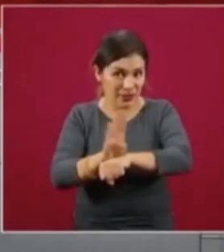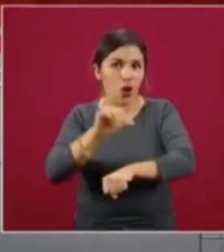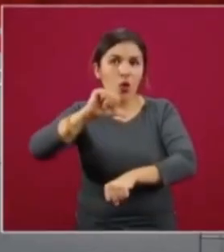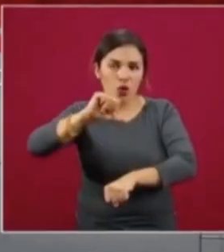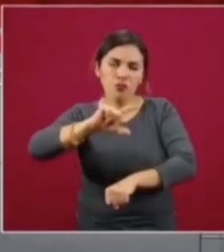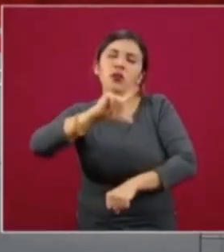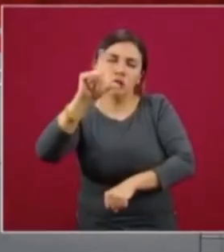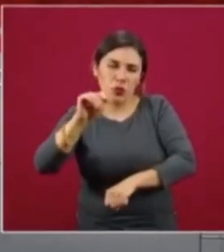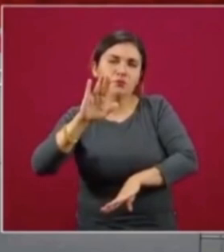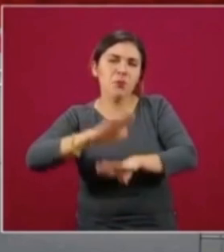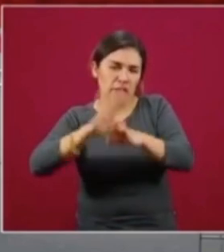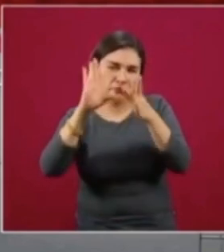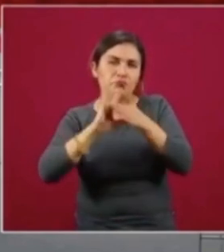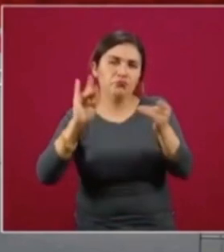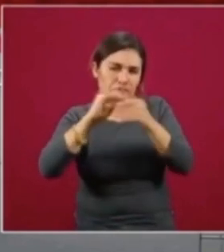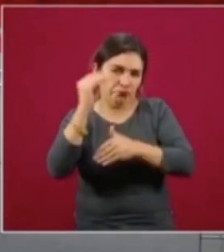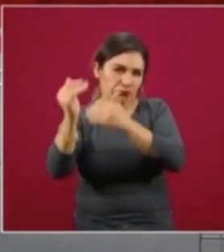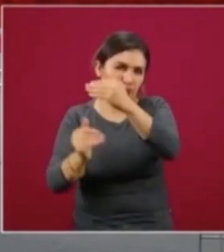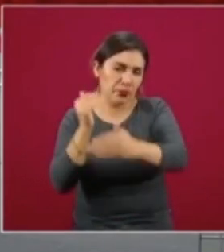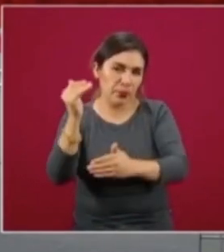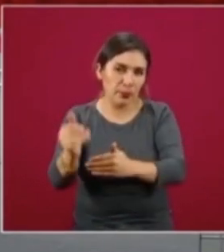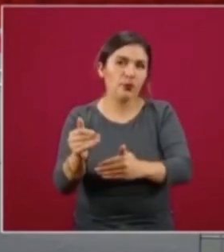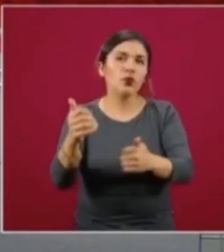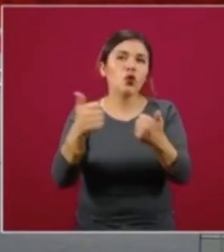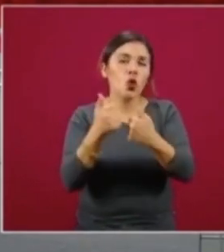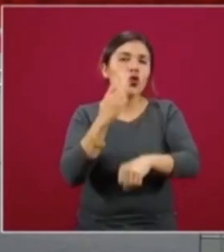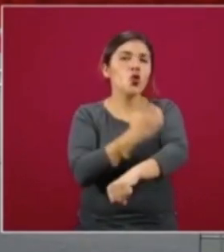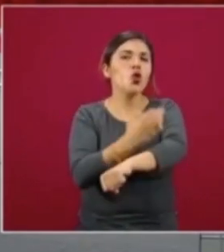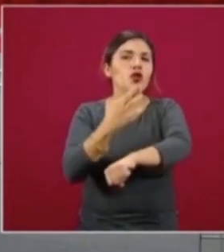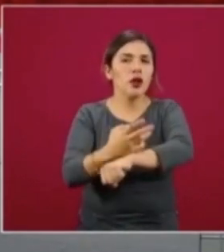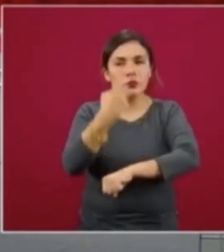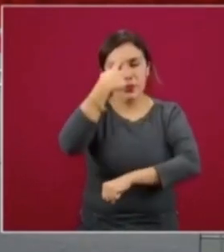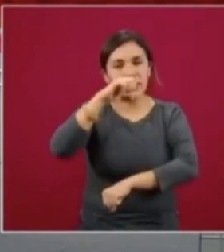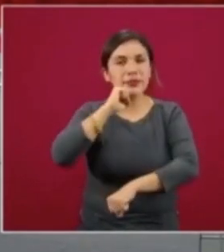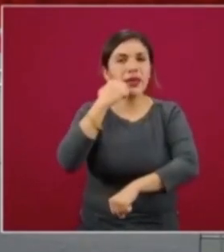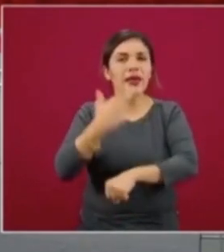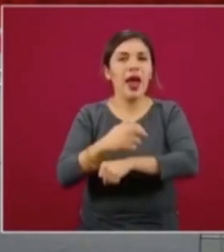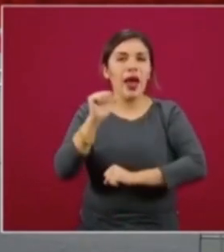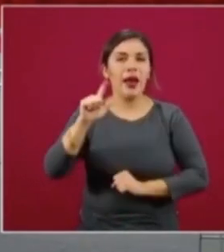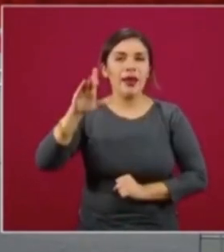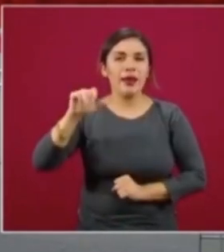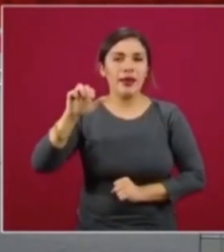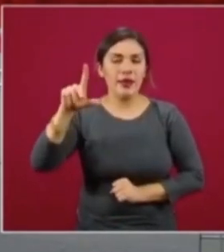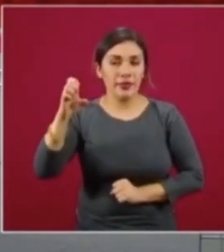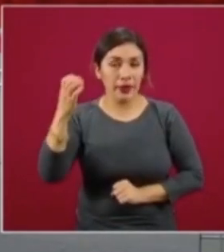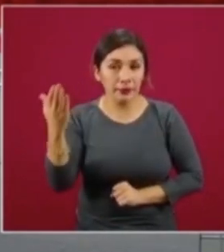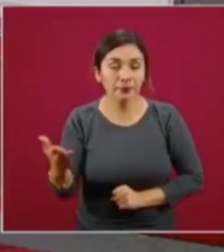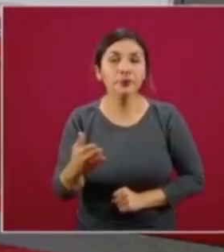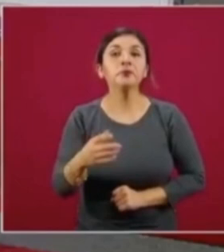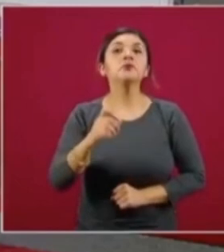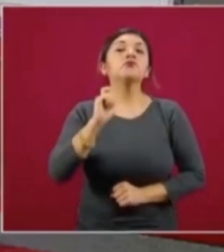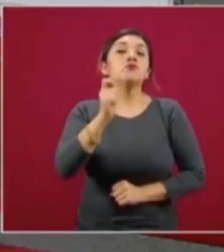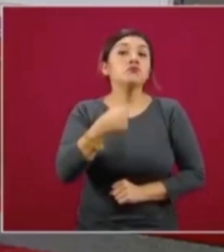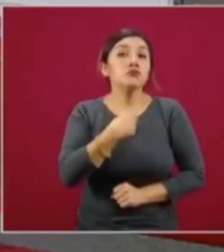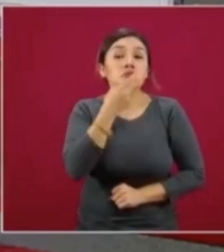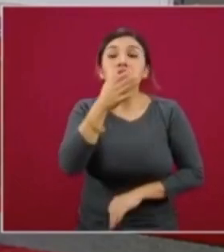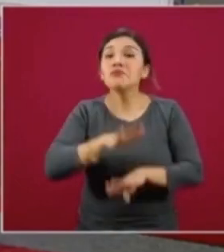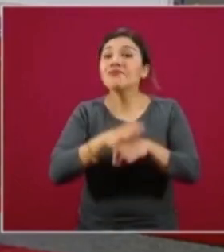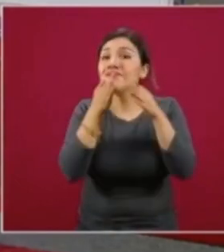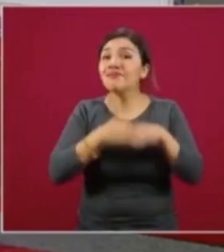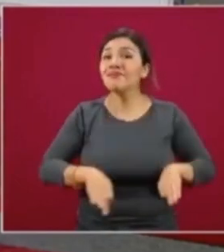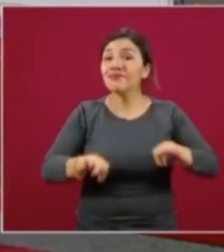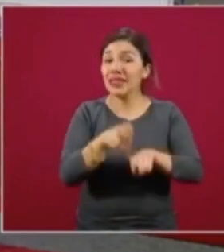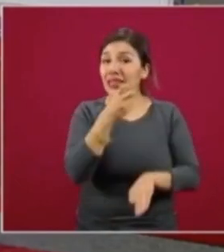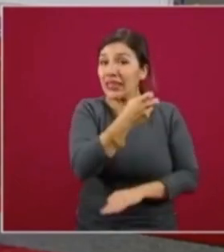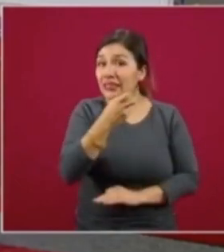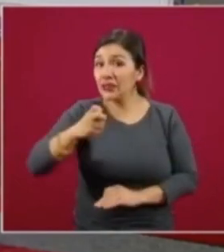hablaremos de ello más adelante, con la coordinación de la secretaria alcalde. Y bueno, decir que lo más importante de